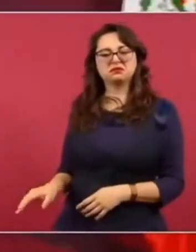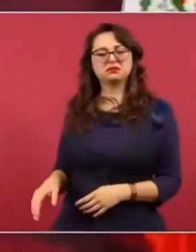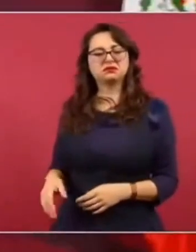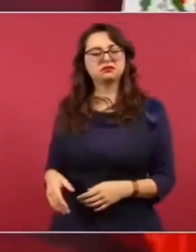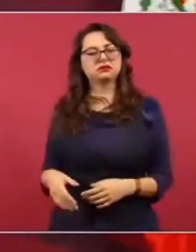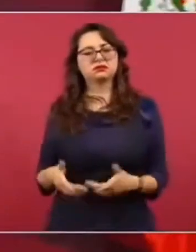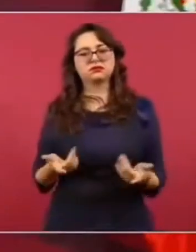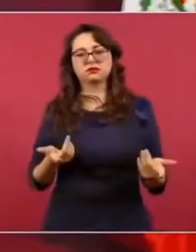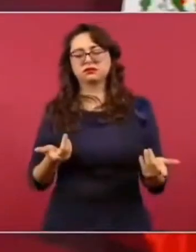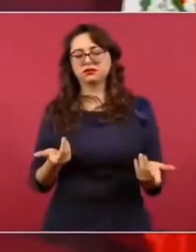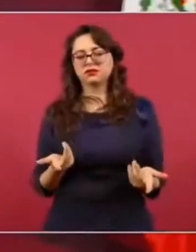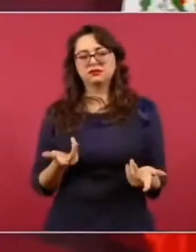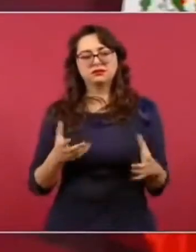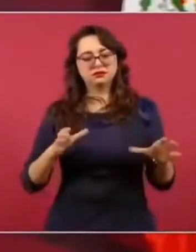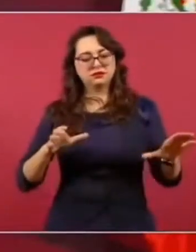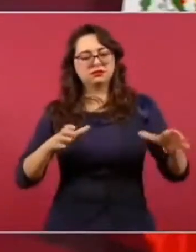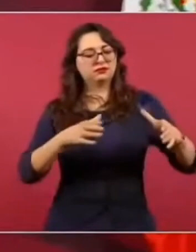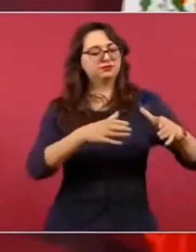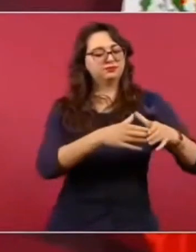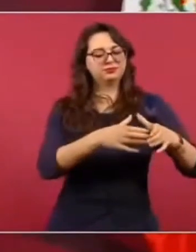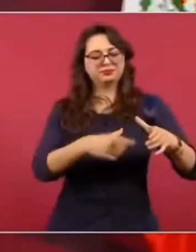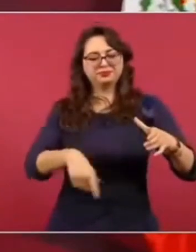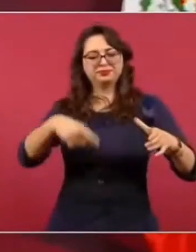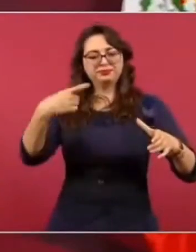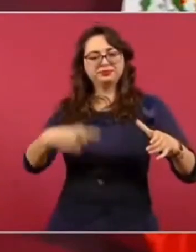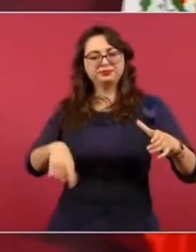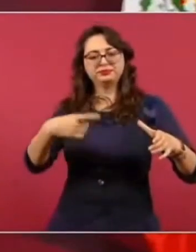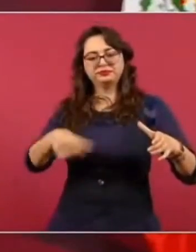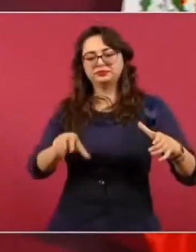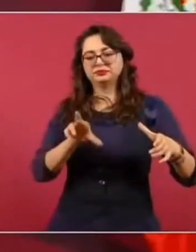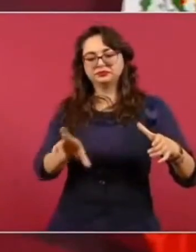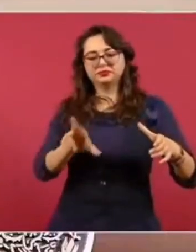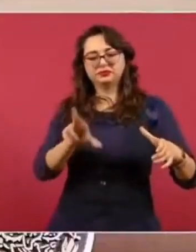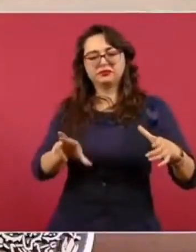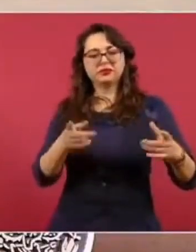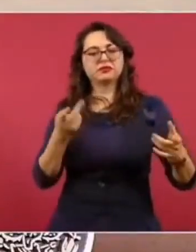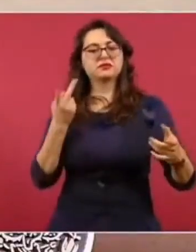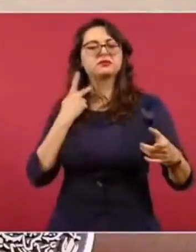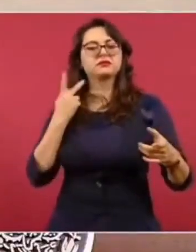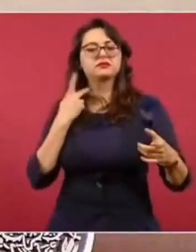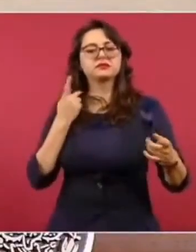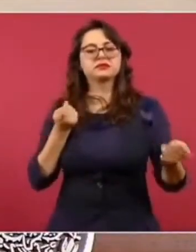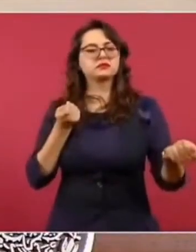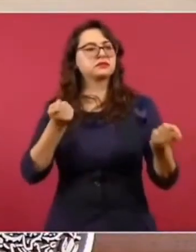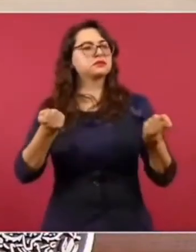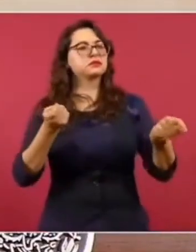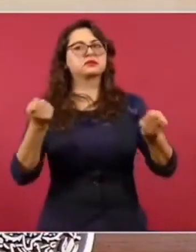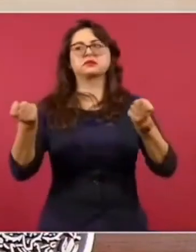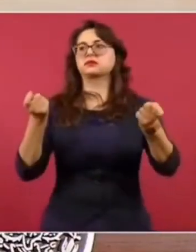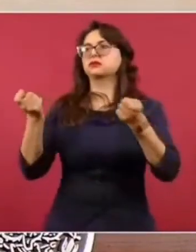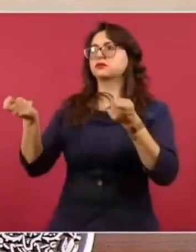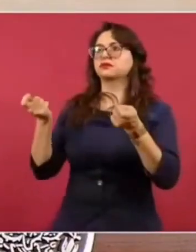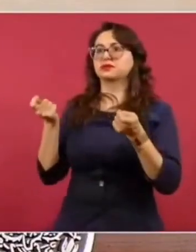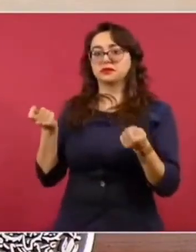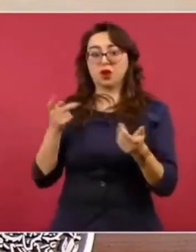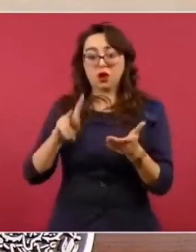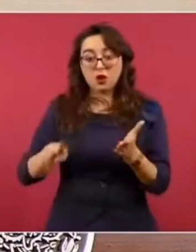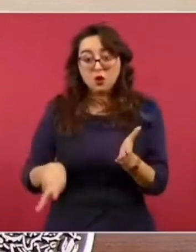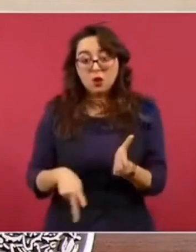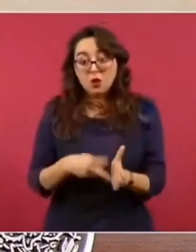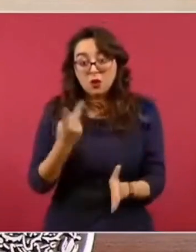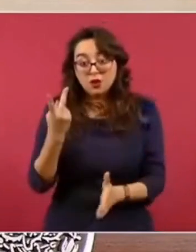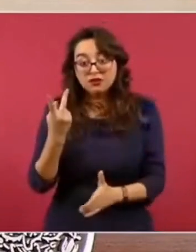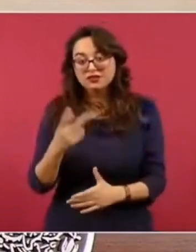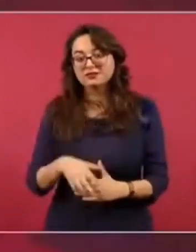que solo sea la sociedad política o la sociedad civil la que